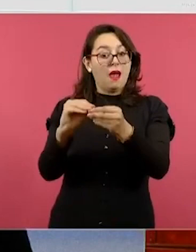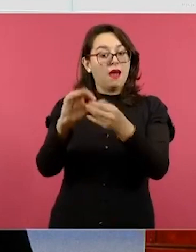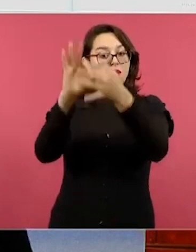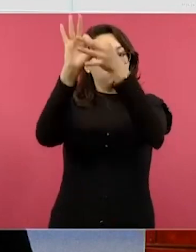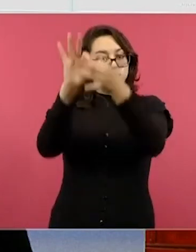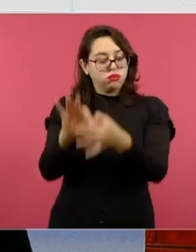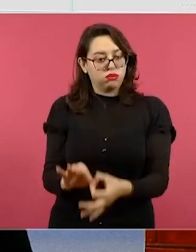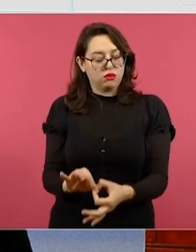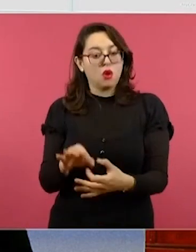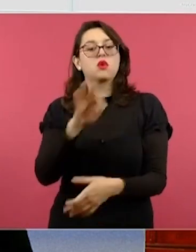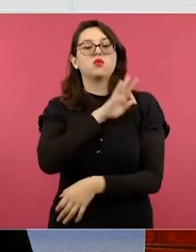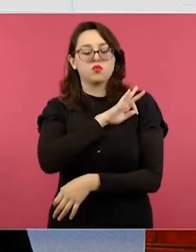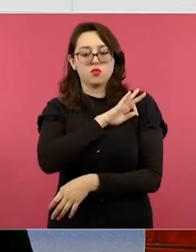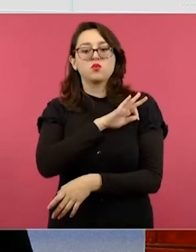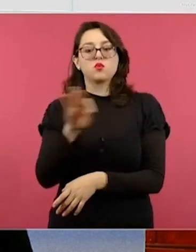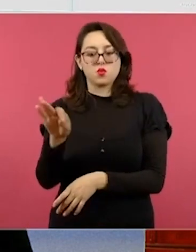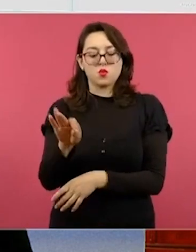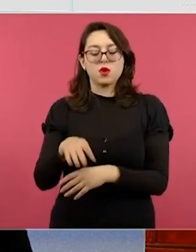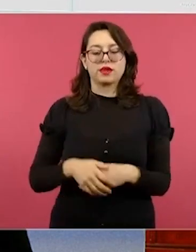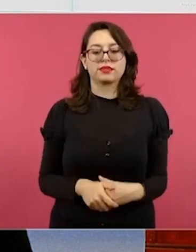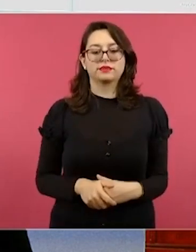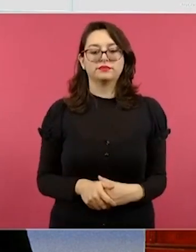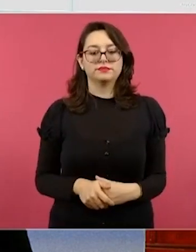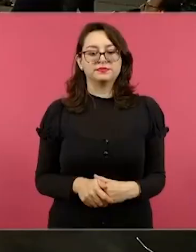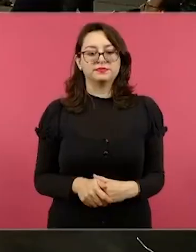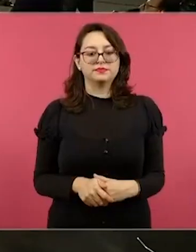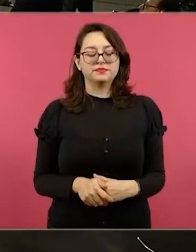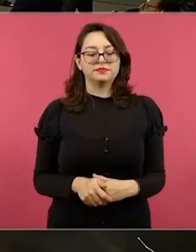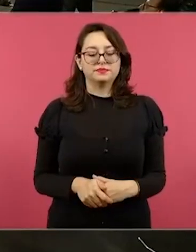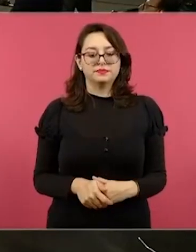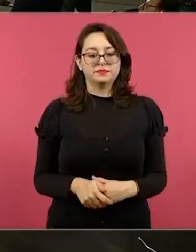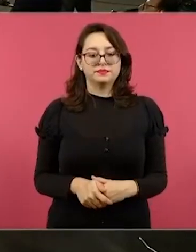implícitos en el plan de estudios de la nueva escuela mexicana.